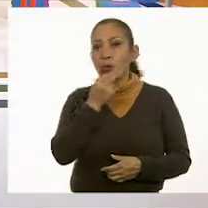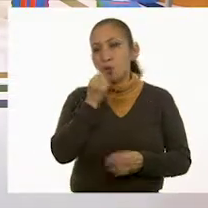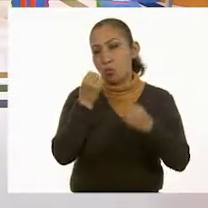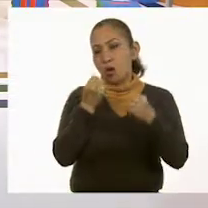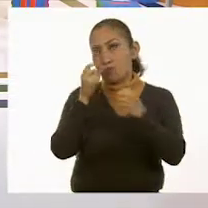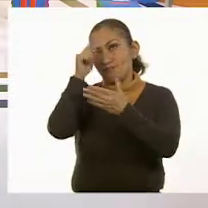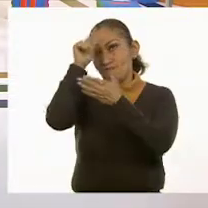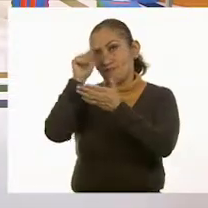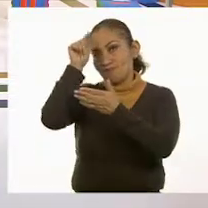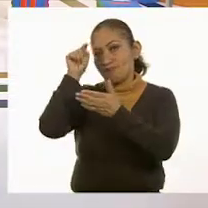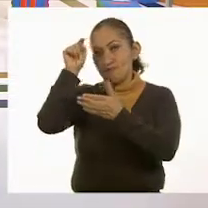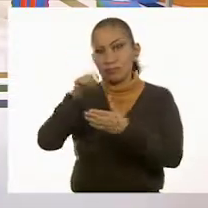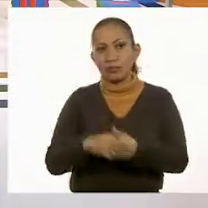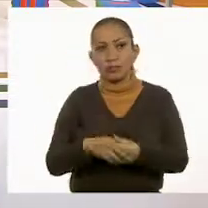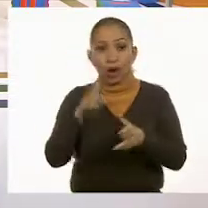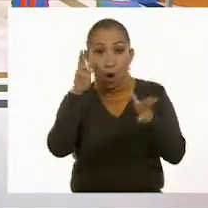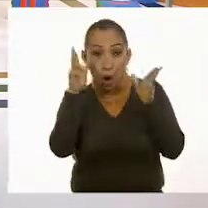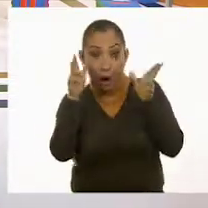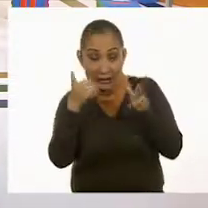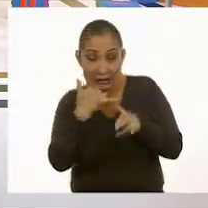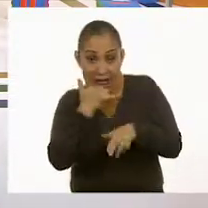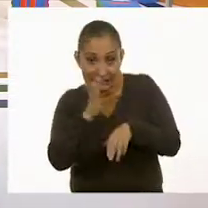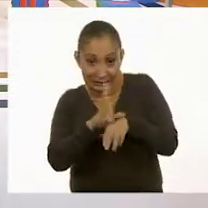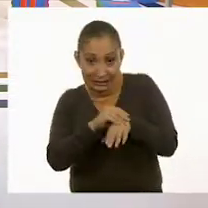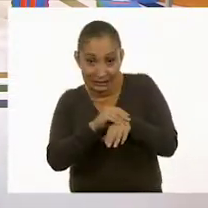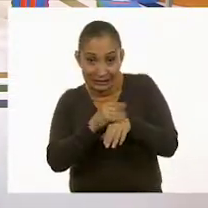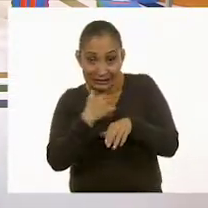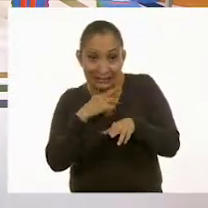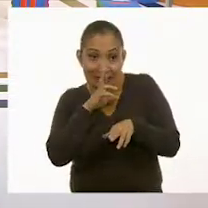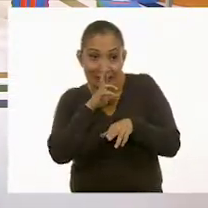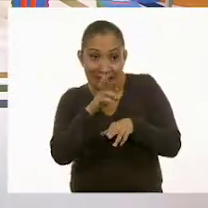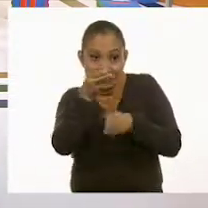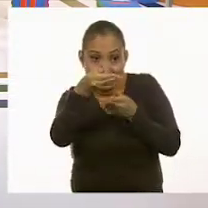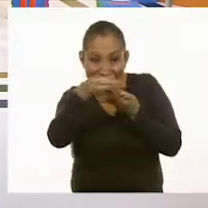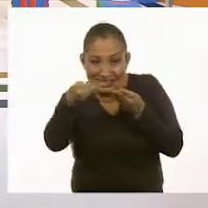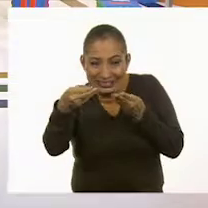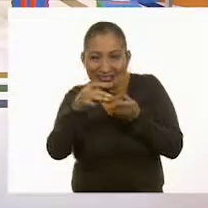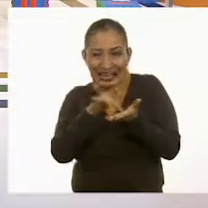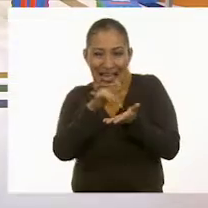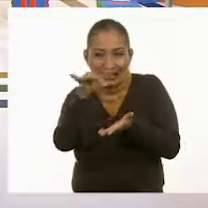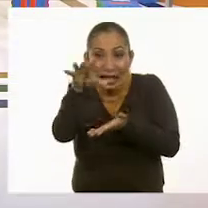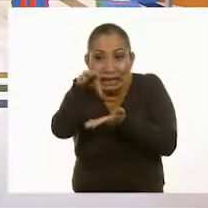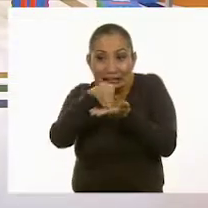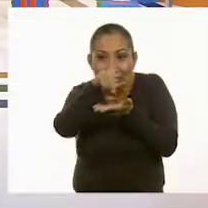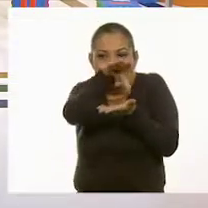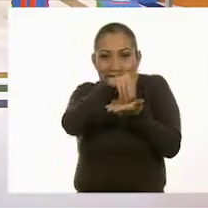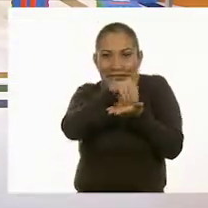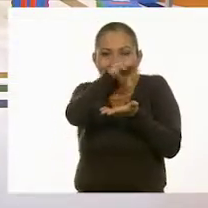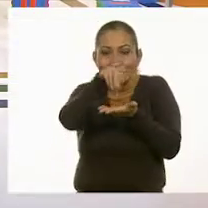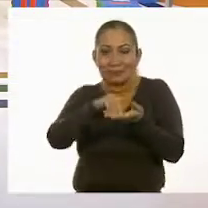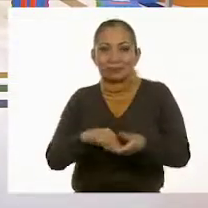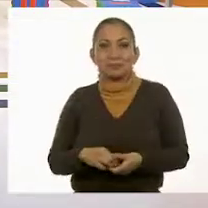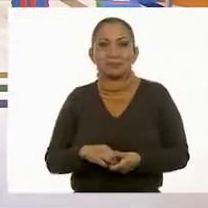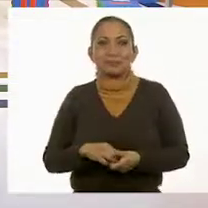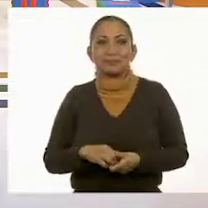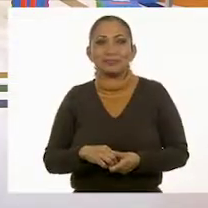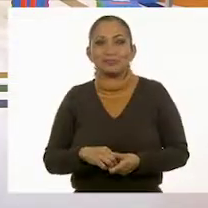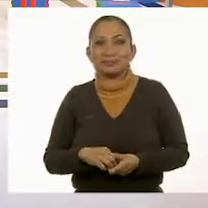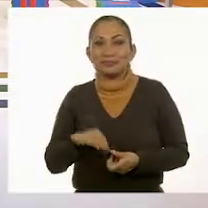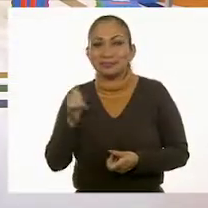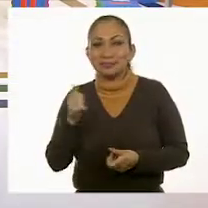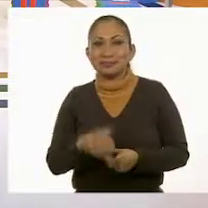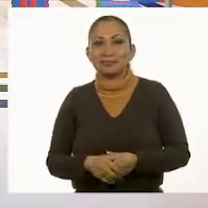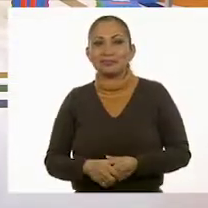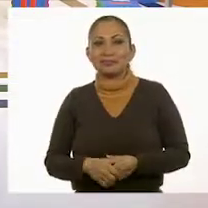Hola. Tengo por... Voy a tomar las respuestas. Muchas gracias. Y aquí tenemos otra.